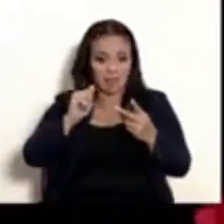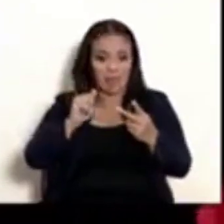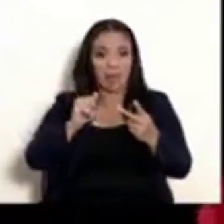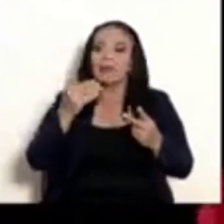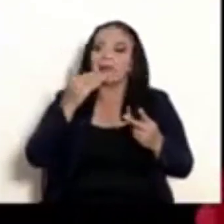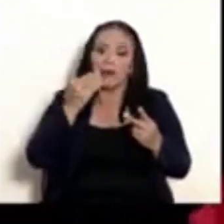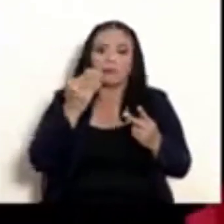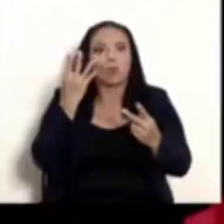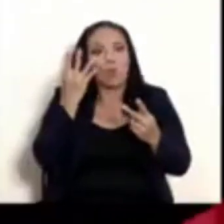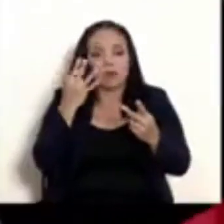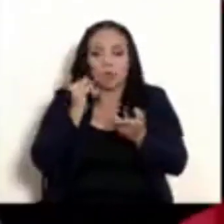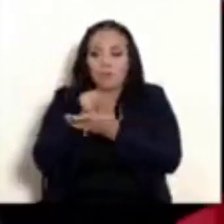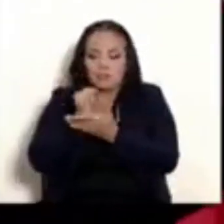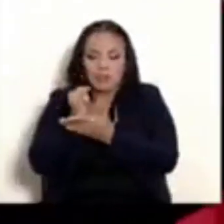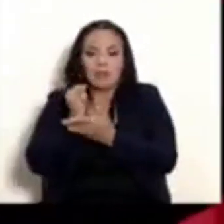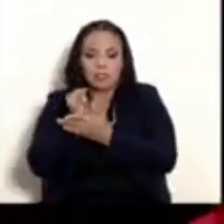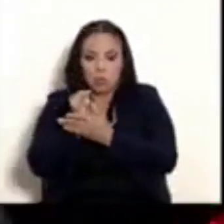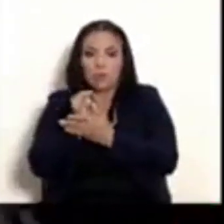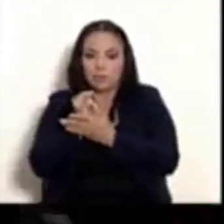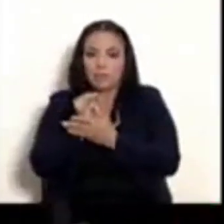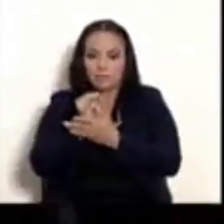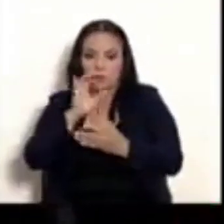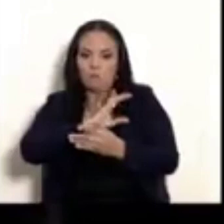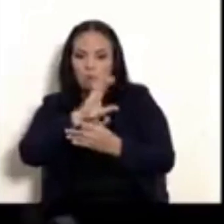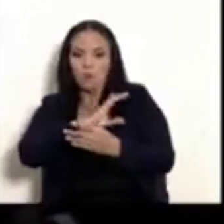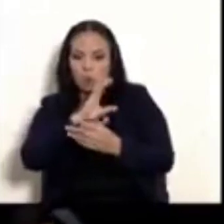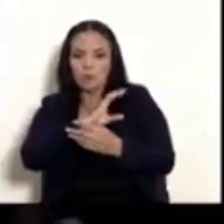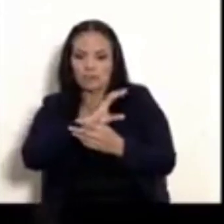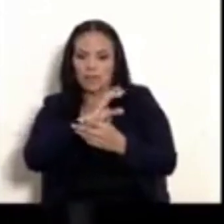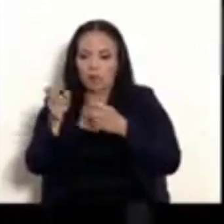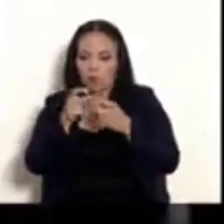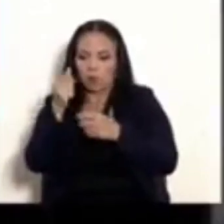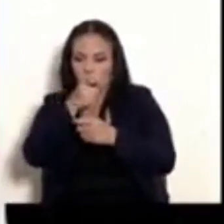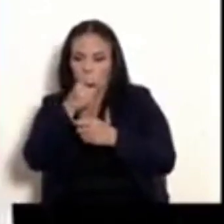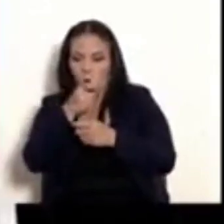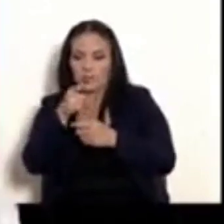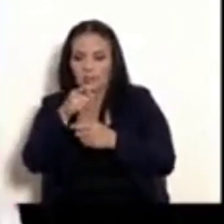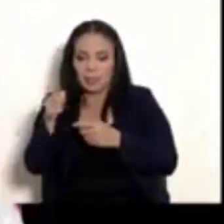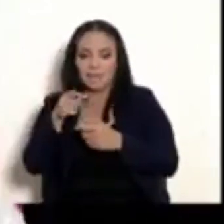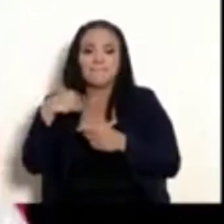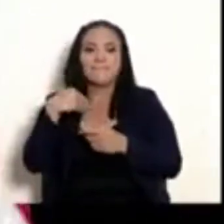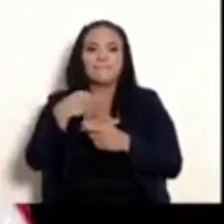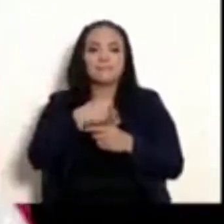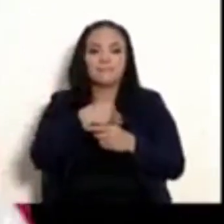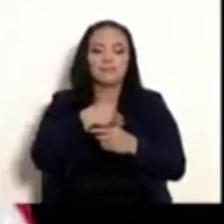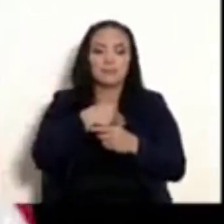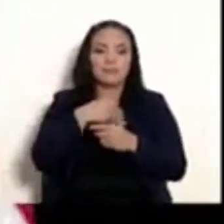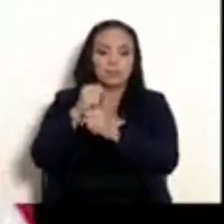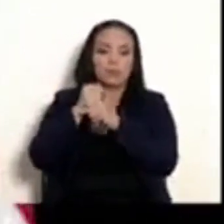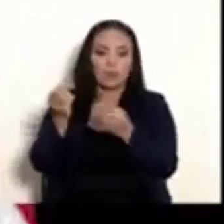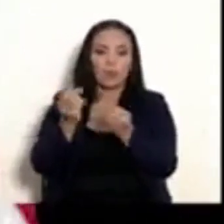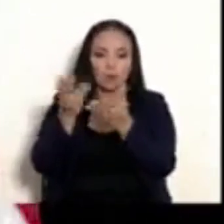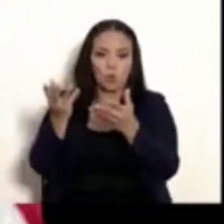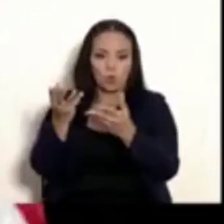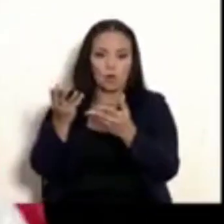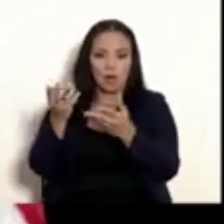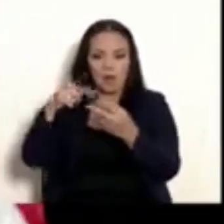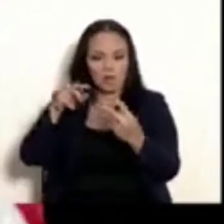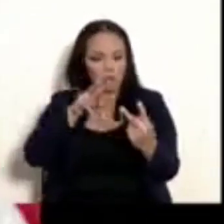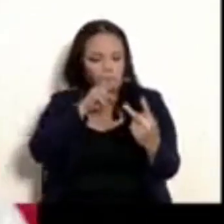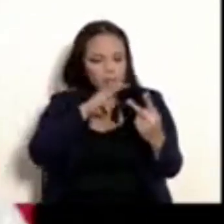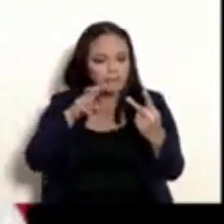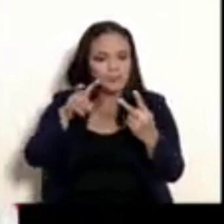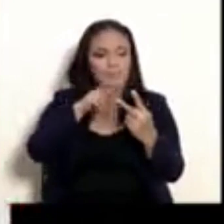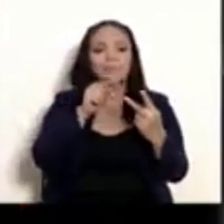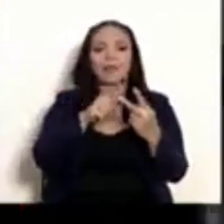llevadas a cabo simultáneamente por oficiales de la Policía de Control de Drogas del Ministerio de Seguridad Pública, se